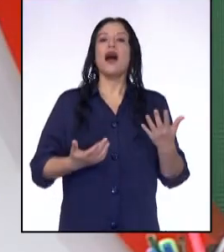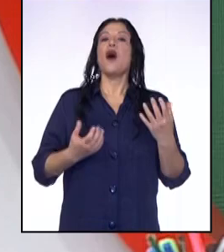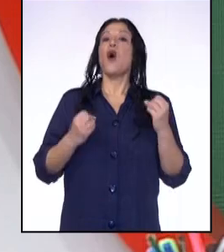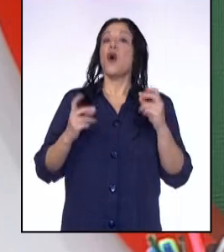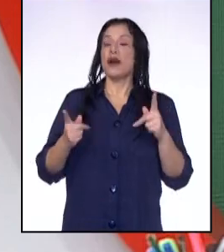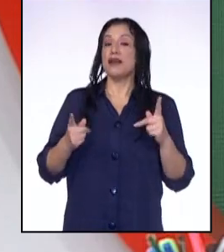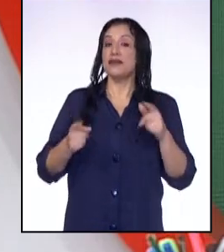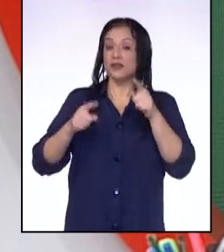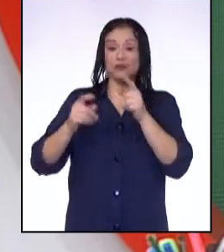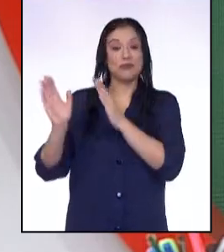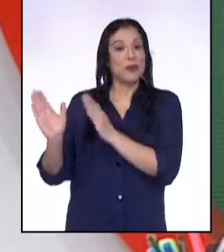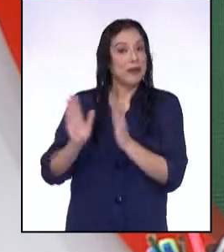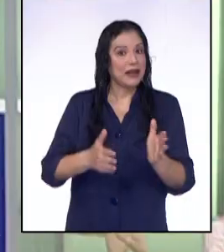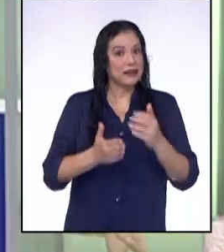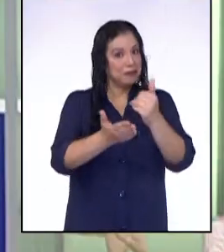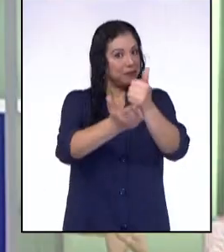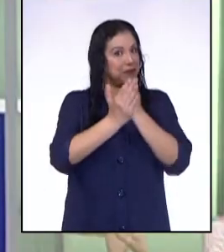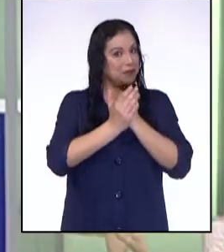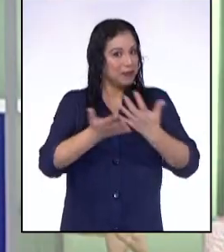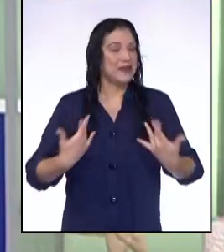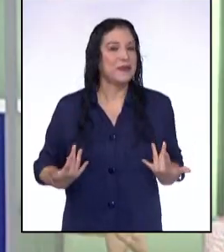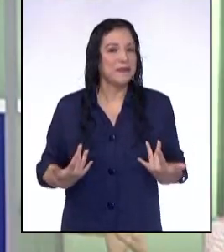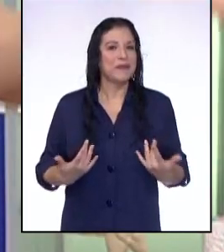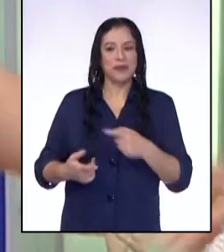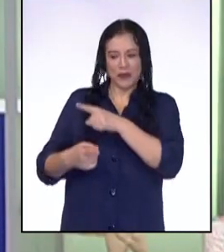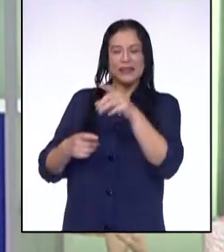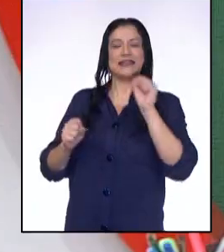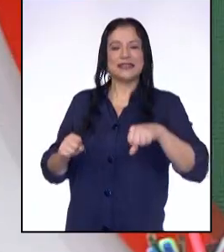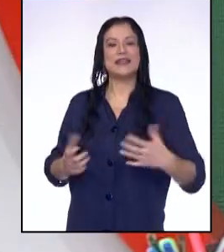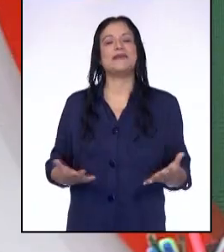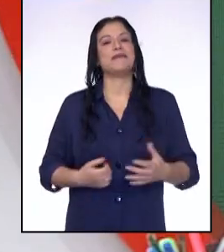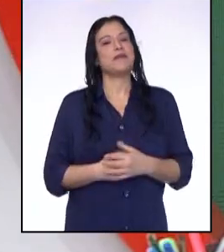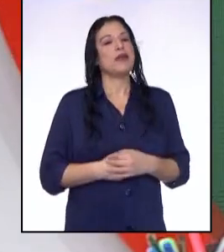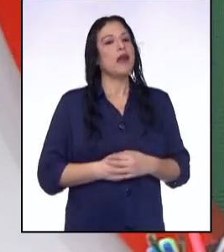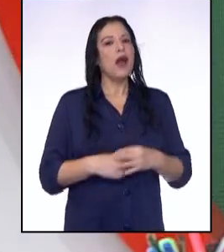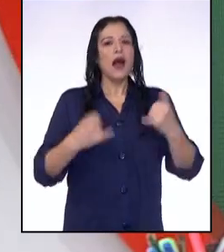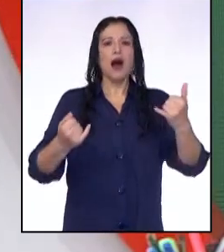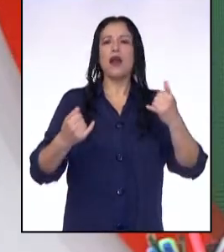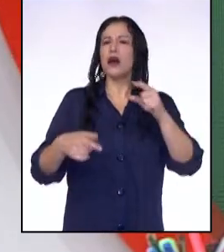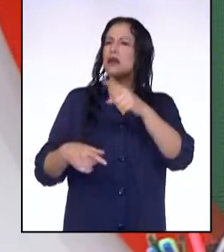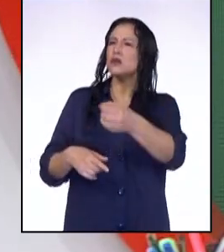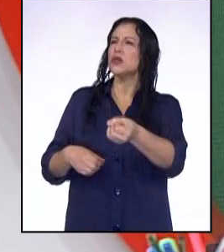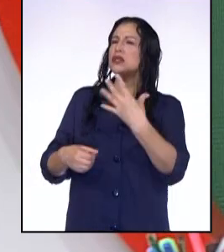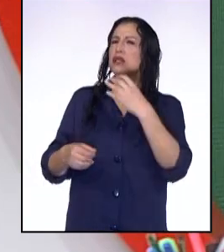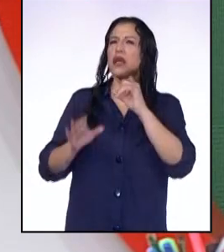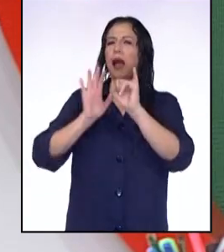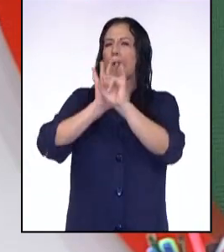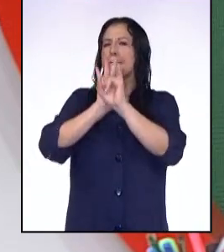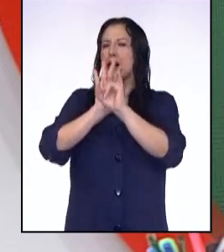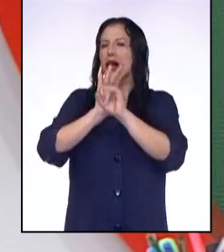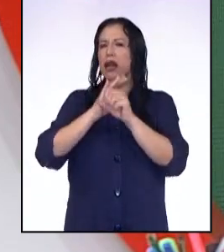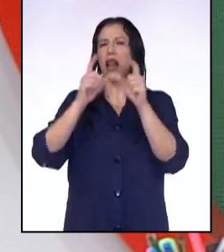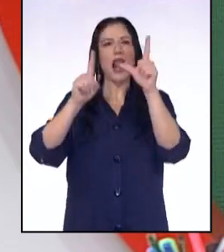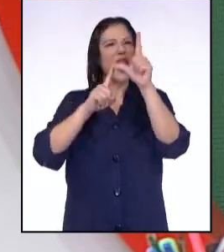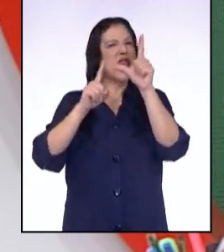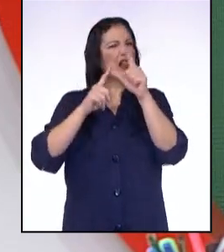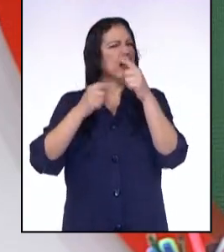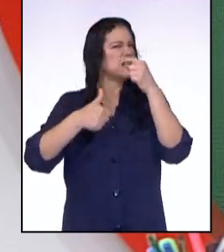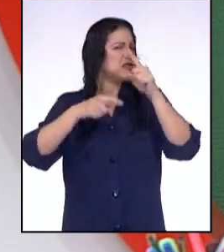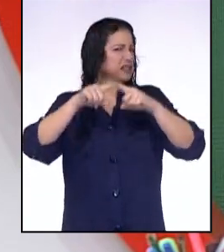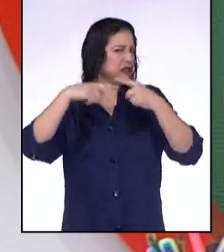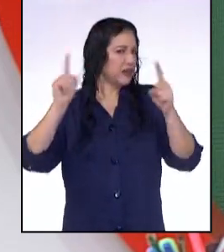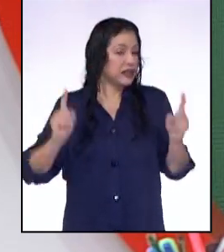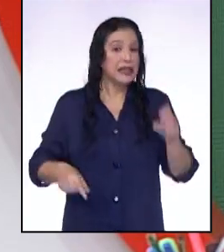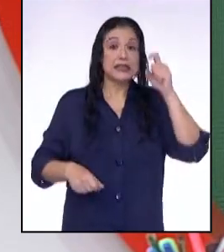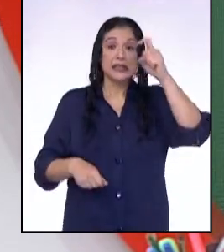Entonces prepárate porque me vas a ayudar. De todas maneras. Ahora que mencionaste imágenes y tipos de letra, creo que vamos a